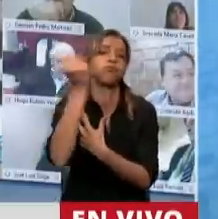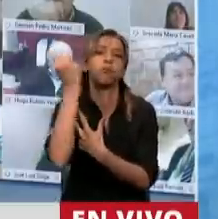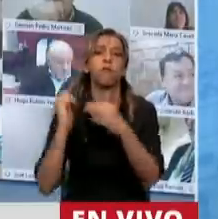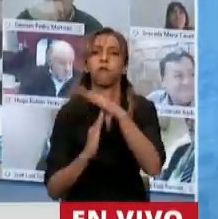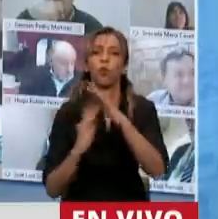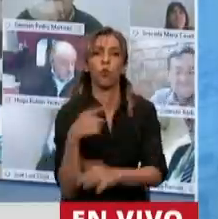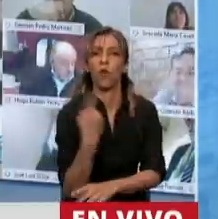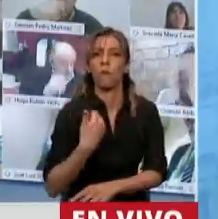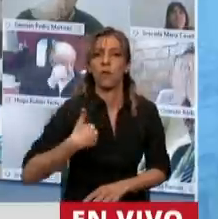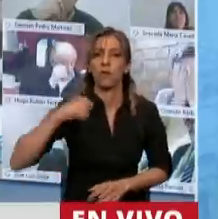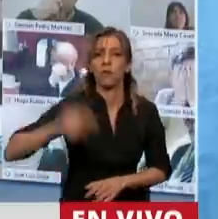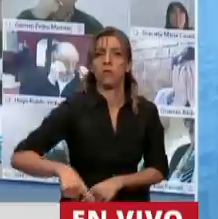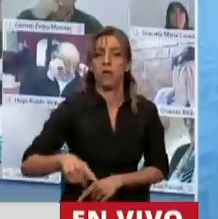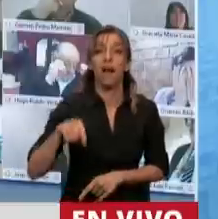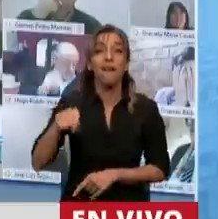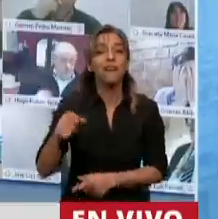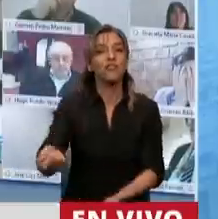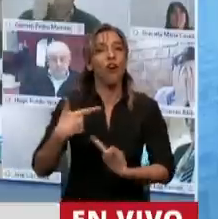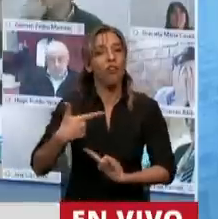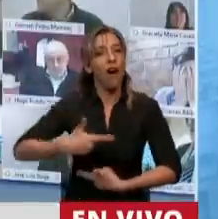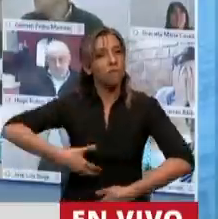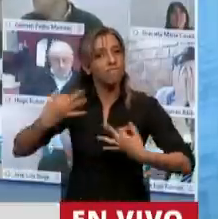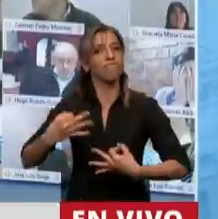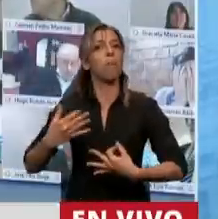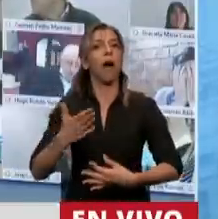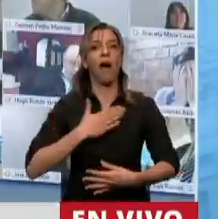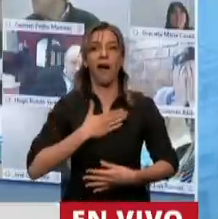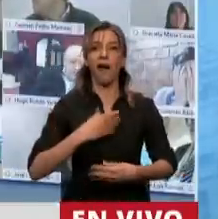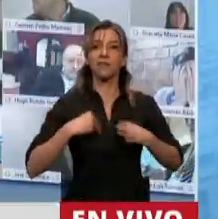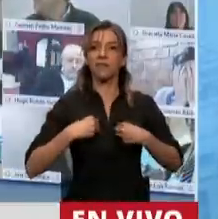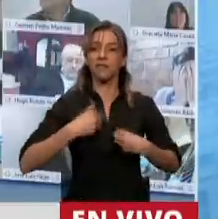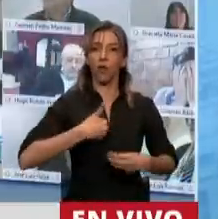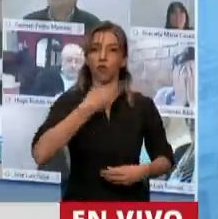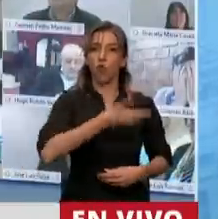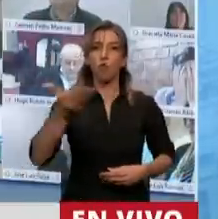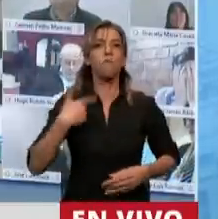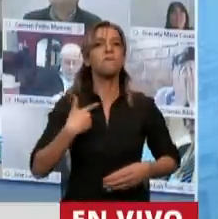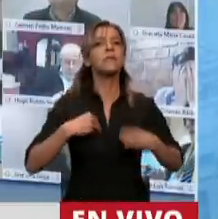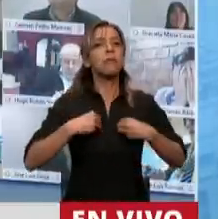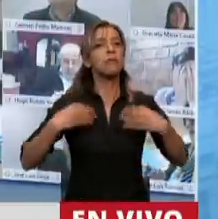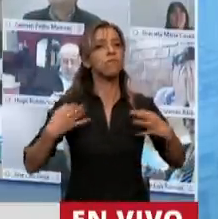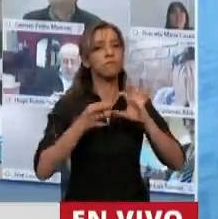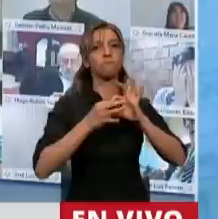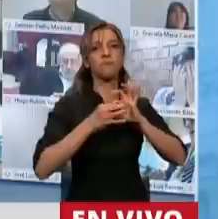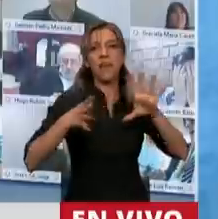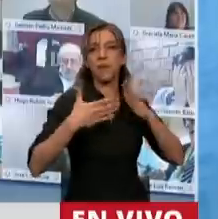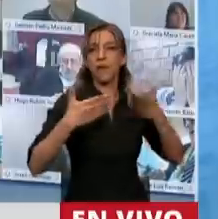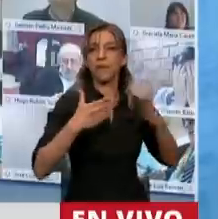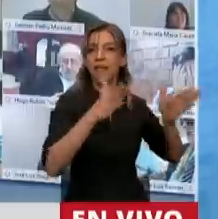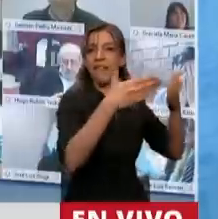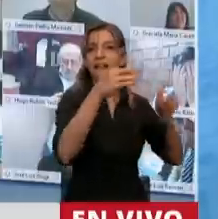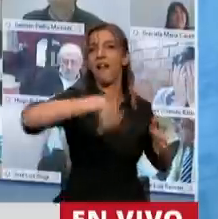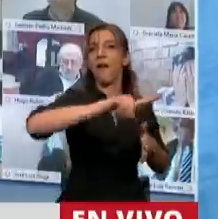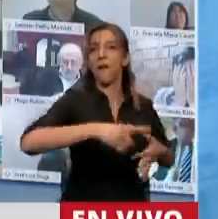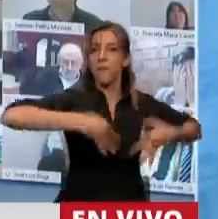nos permite garantizar el valor más importante de la humanidad, que es la libertad. Con